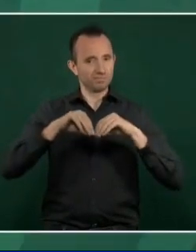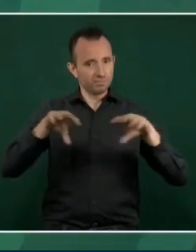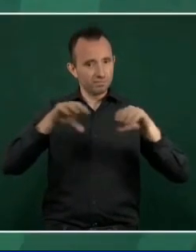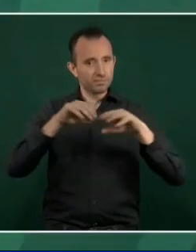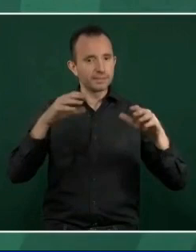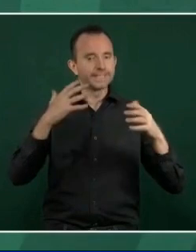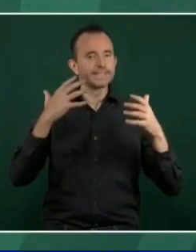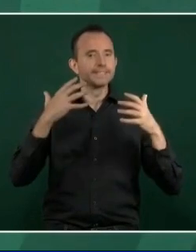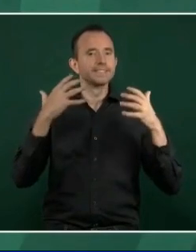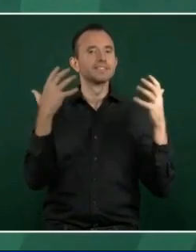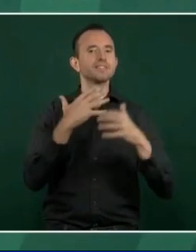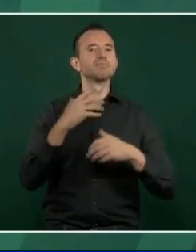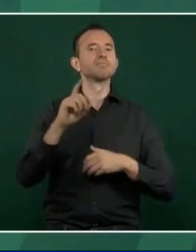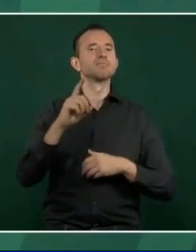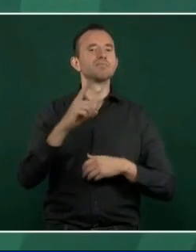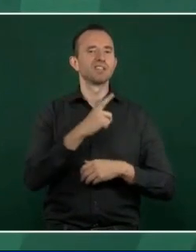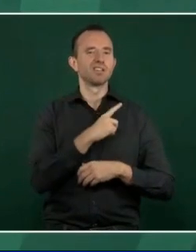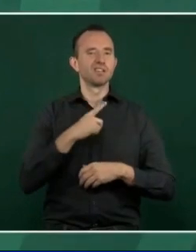fortalecía la institución.